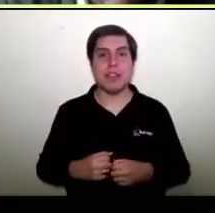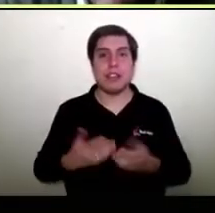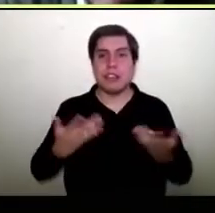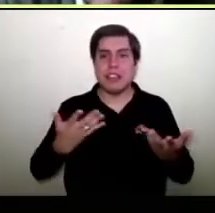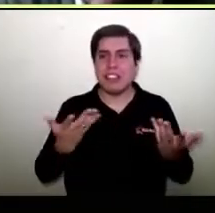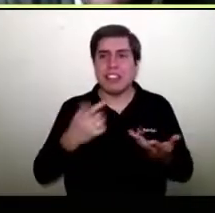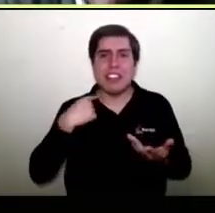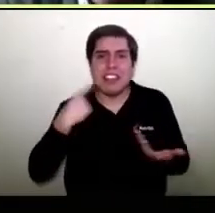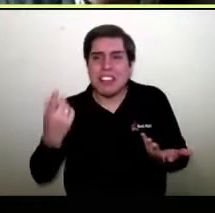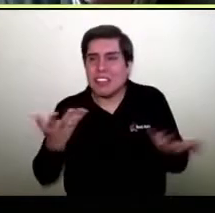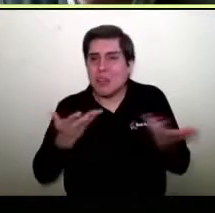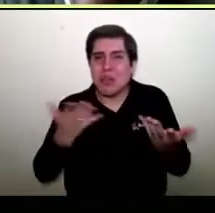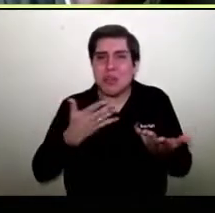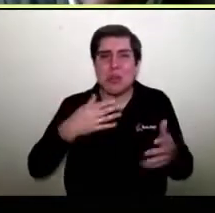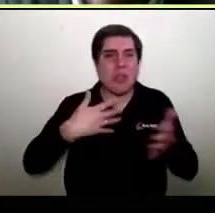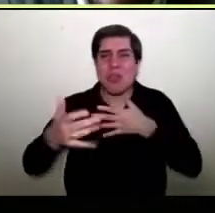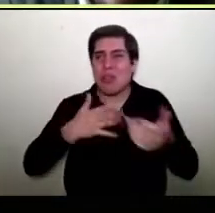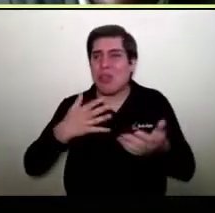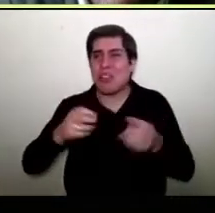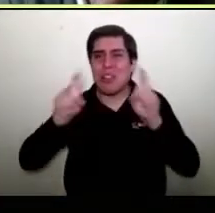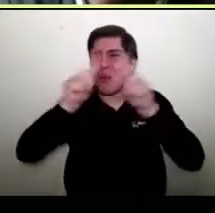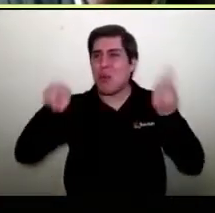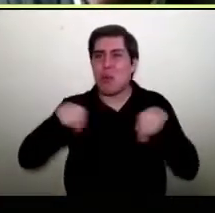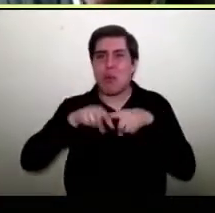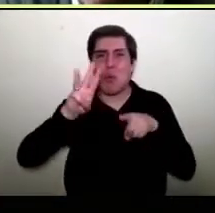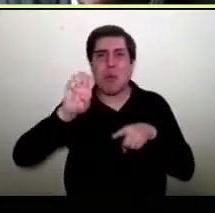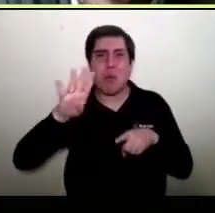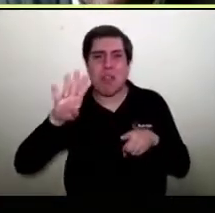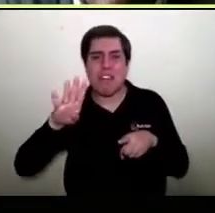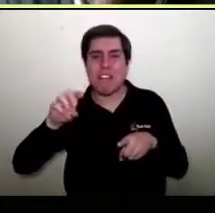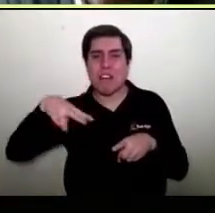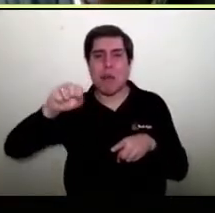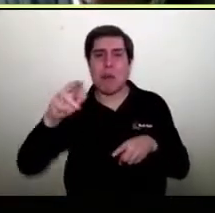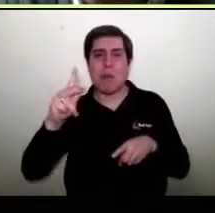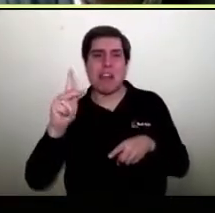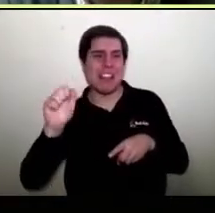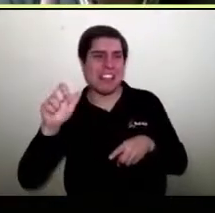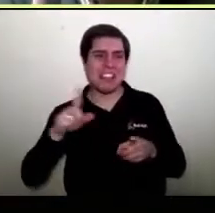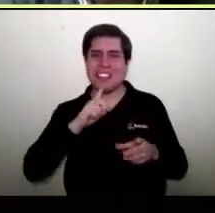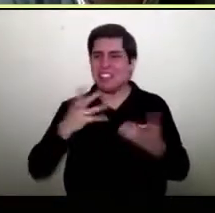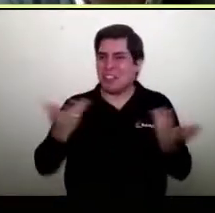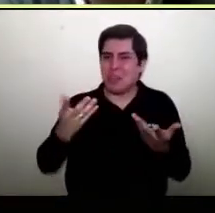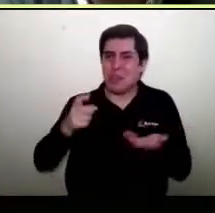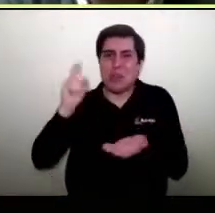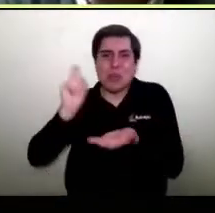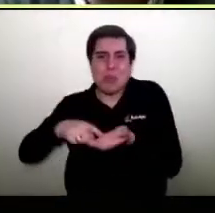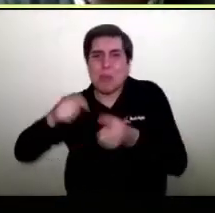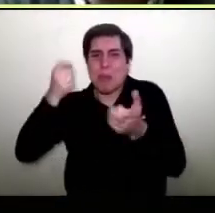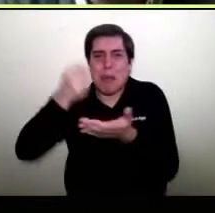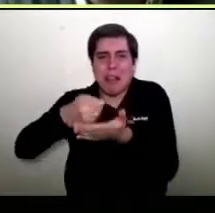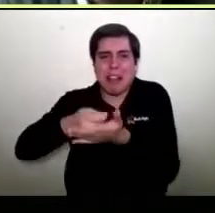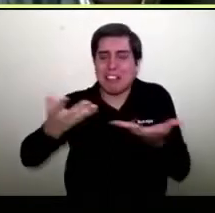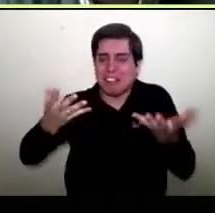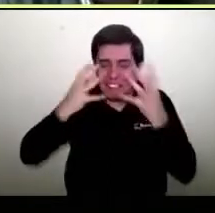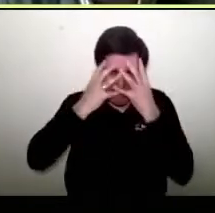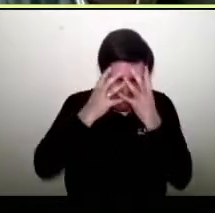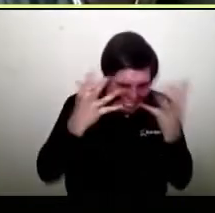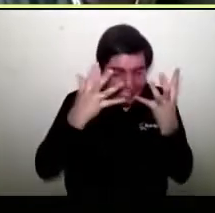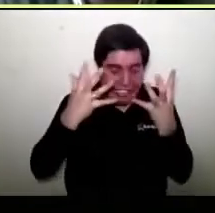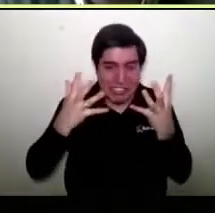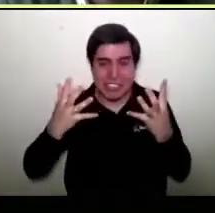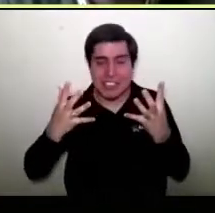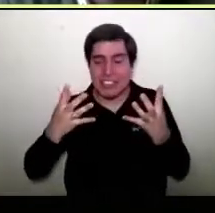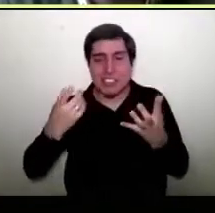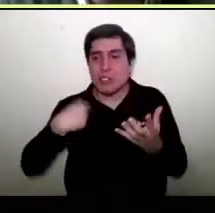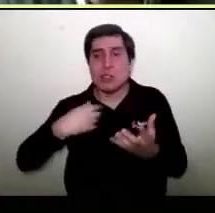cómo, dónde, qué es una página web, qué es un marketplace, qué es un botón de pago, dónde lo consigo. Me voy a Transpac,